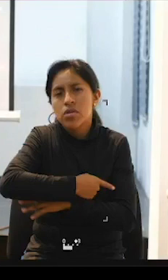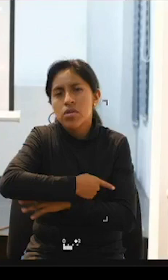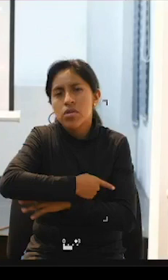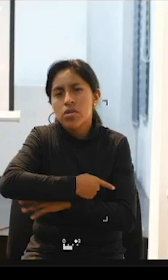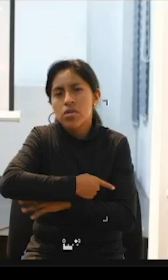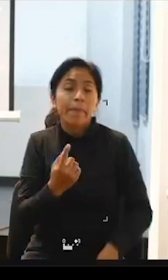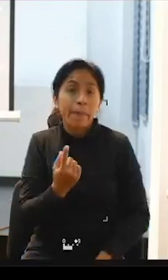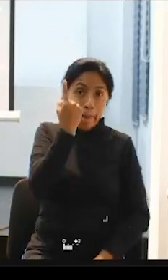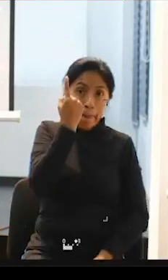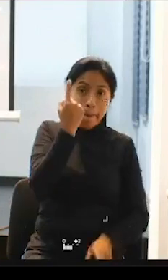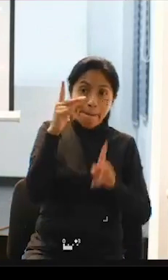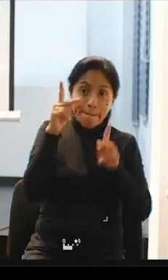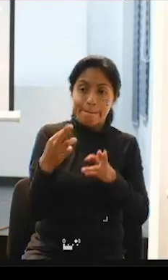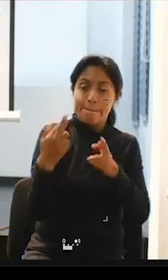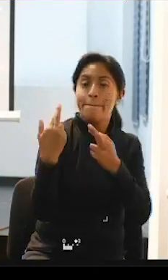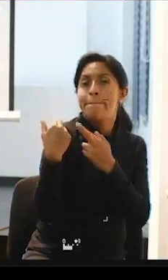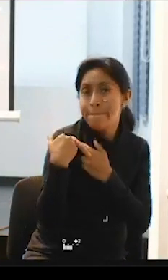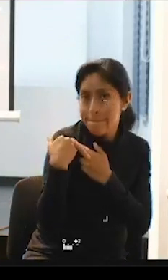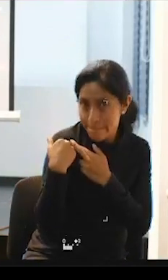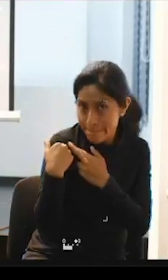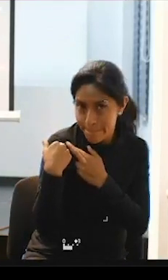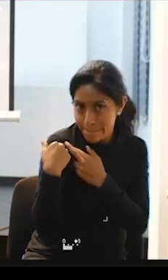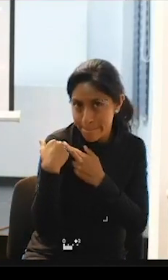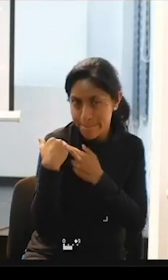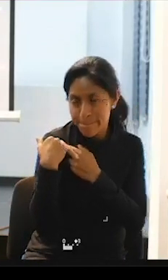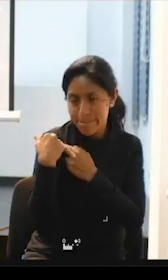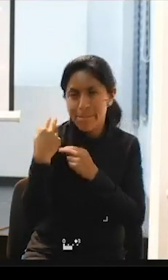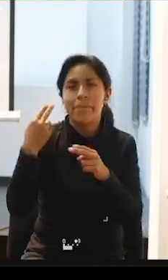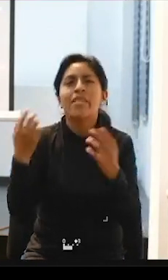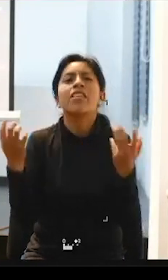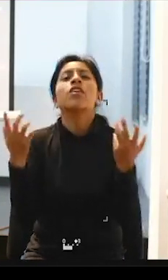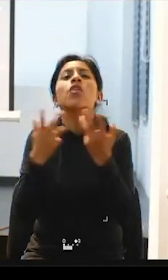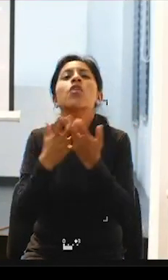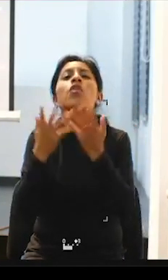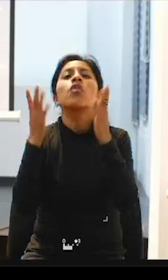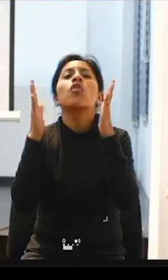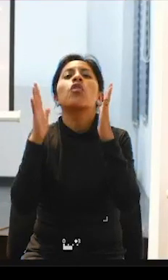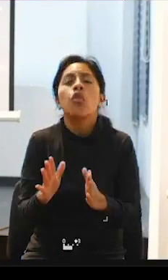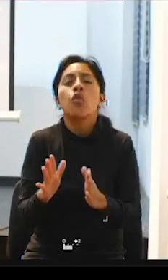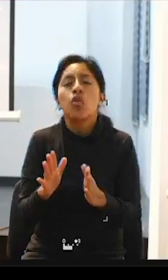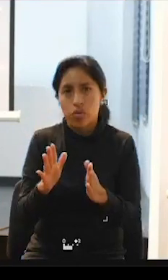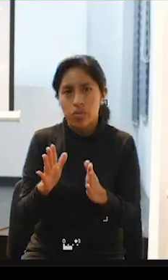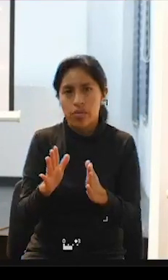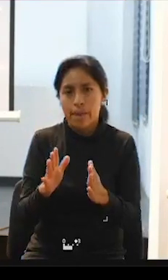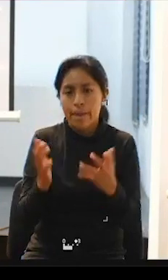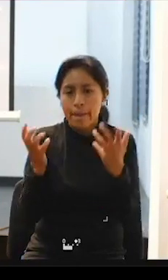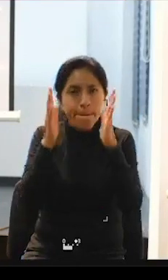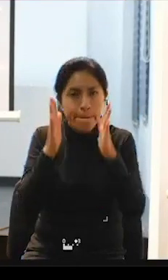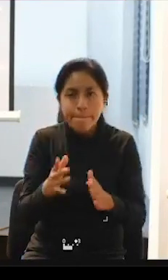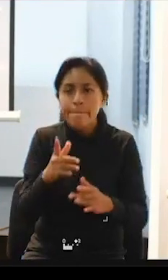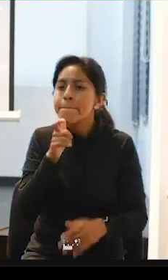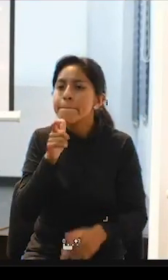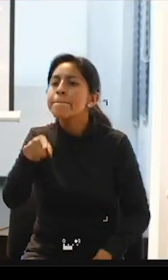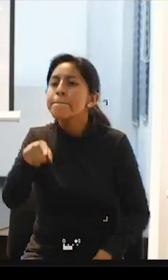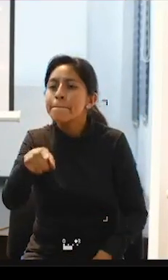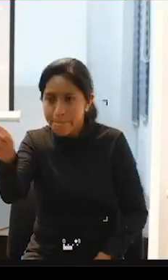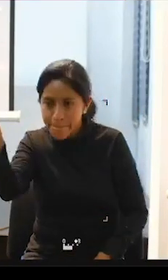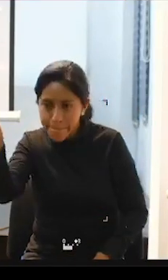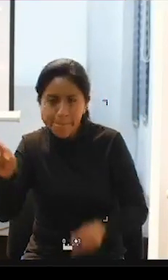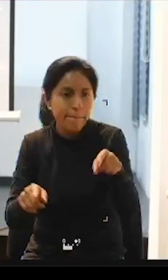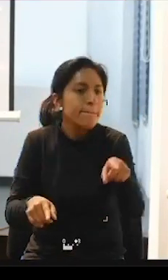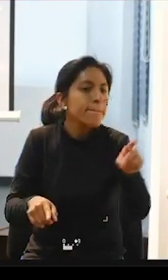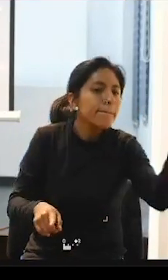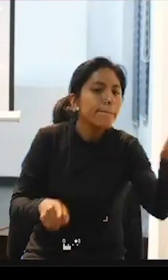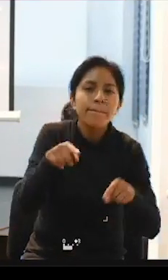responsable de manejar este sistema que se llama el coordinador y el coordinador es el que designa qué asistente va a ir